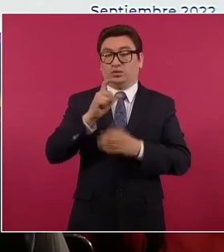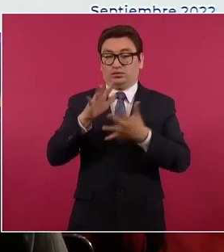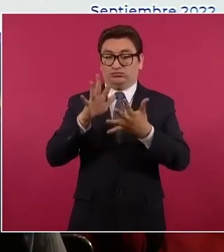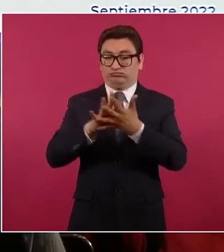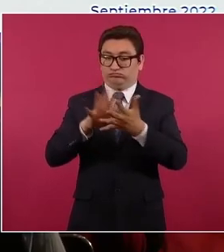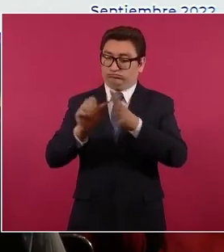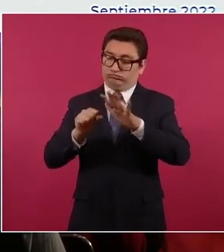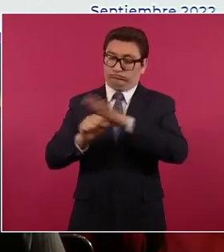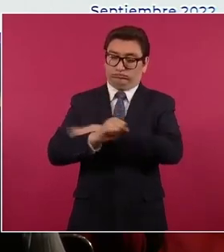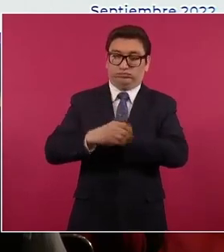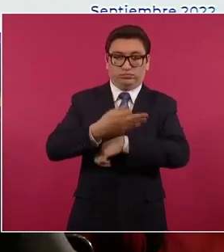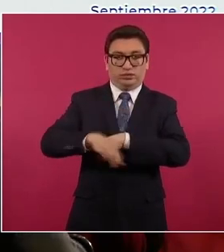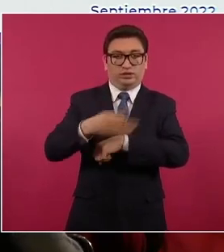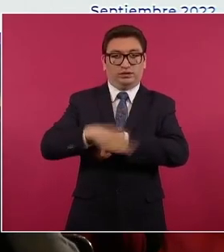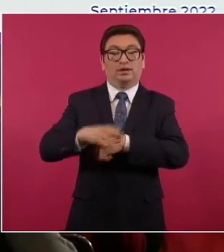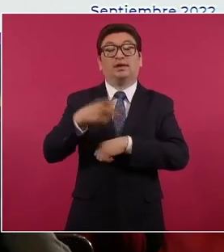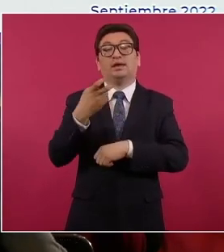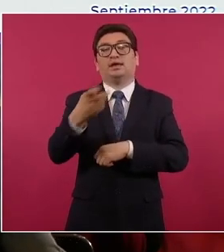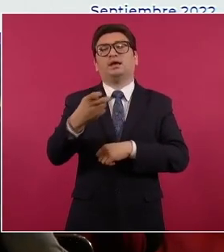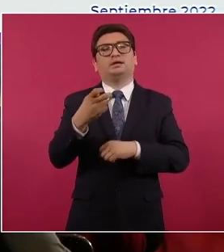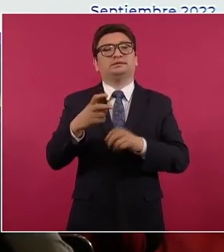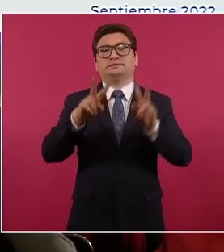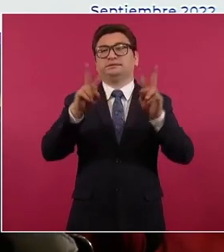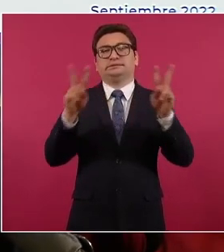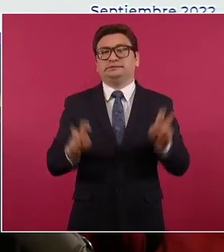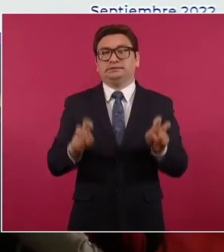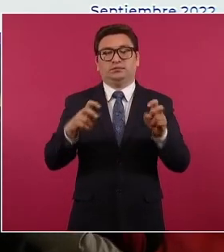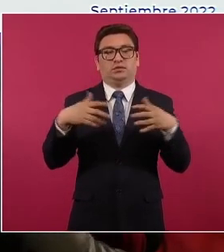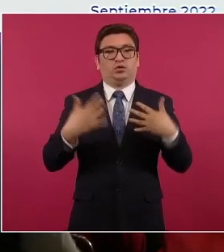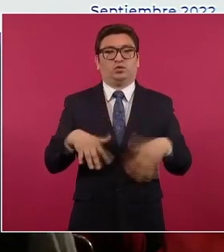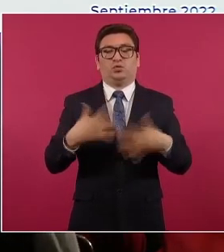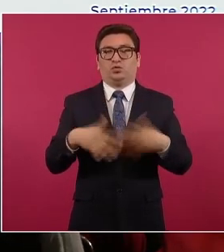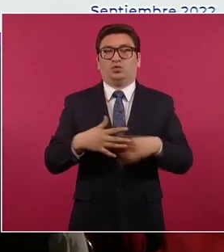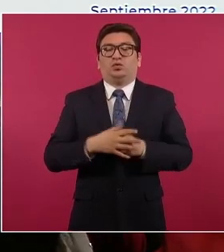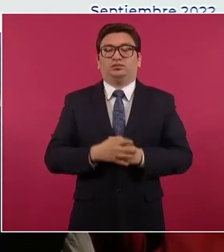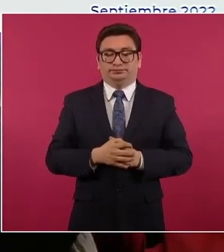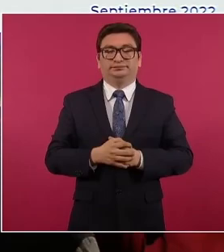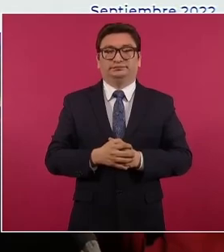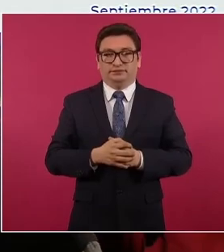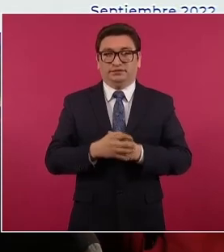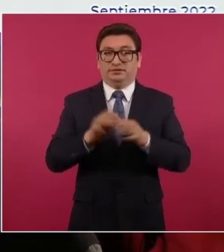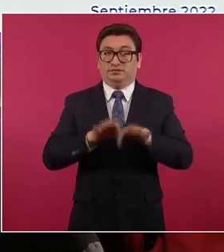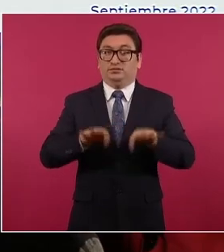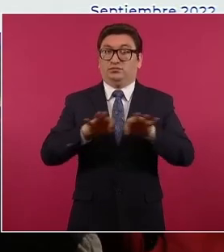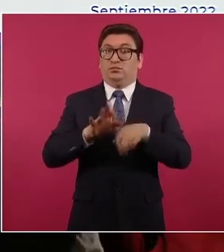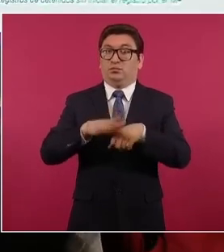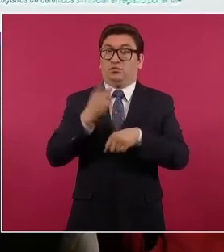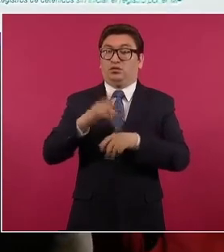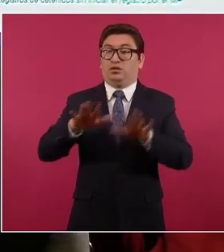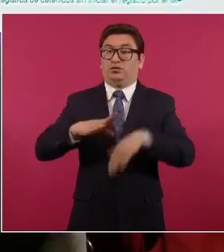oficiosa, porque es un tema que puede repercutir en la impunidad.